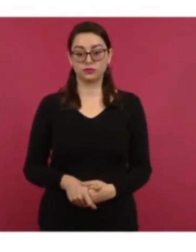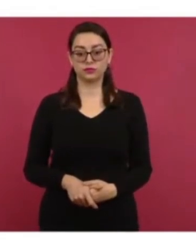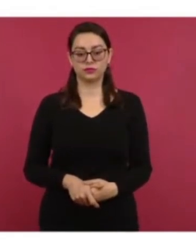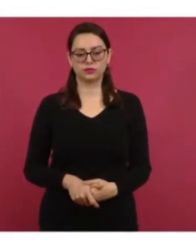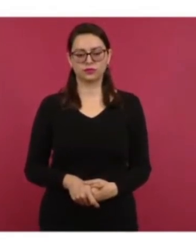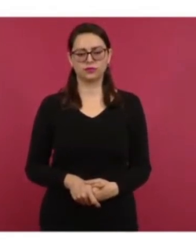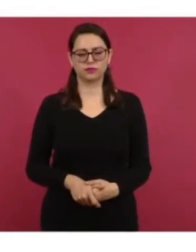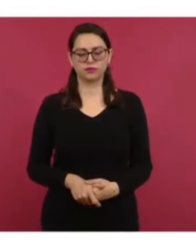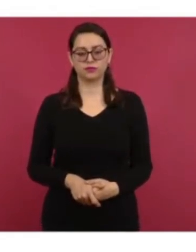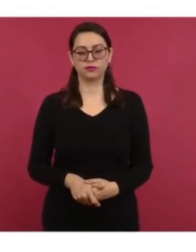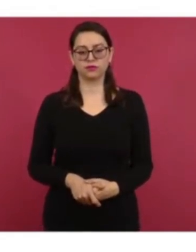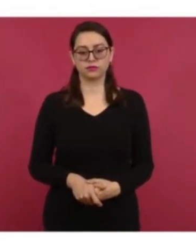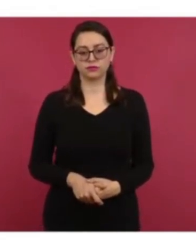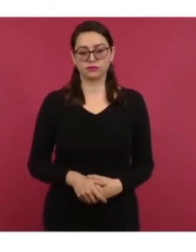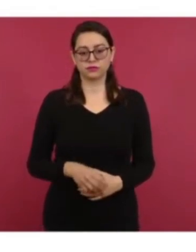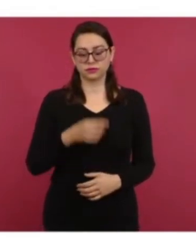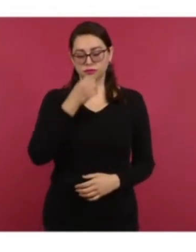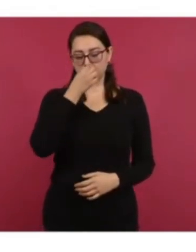coronel,